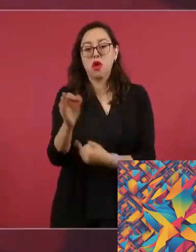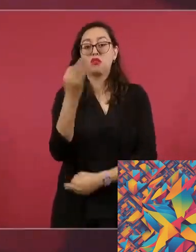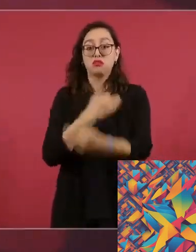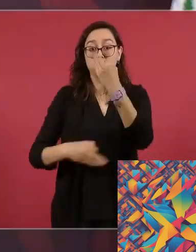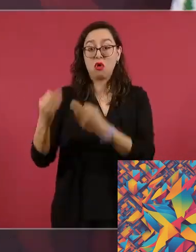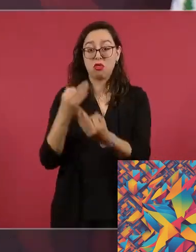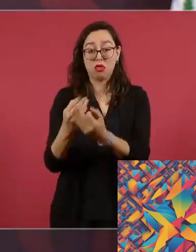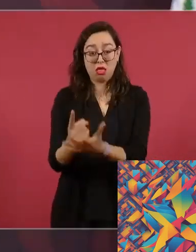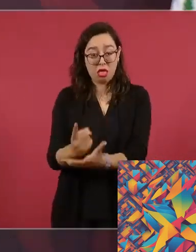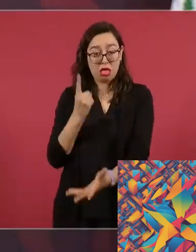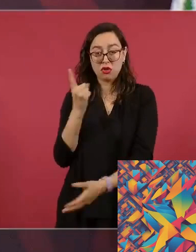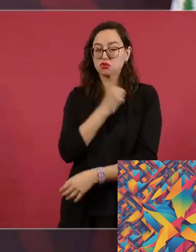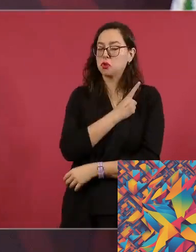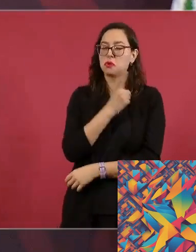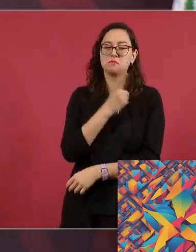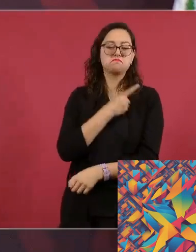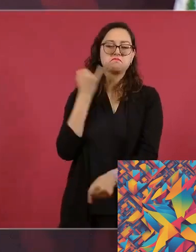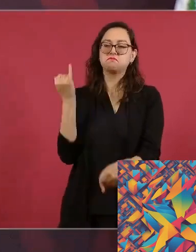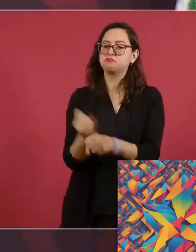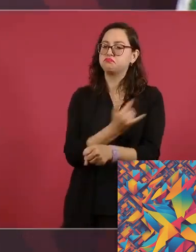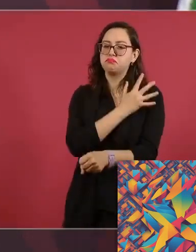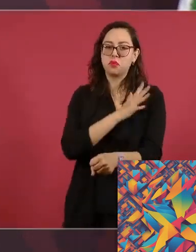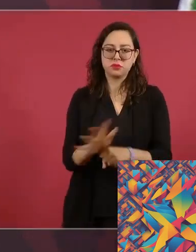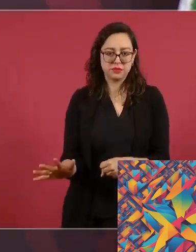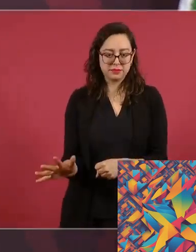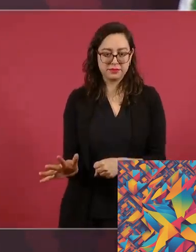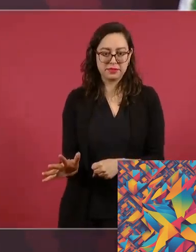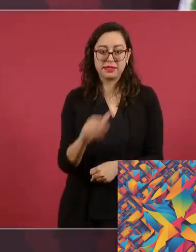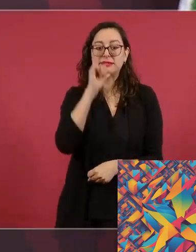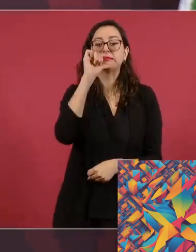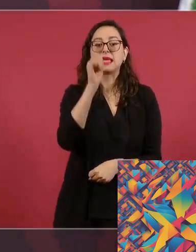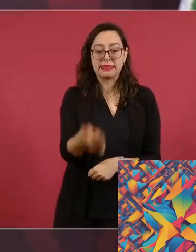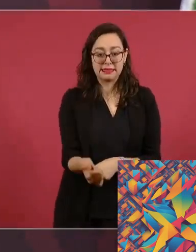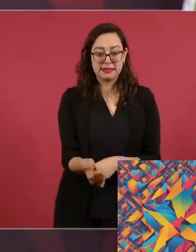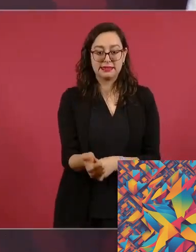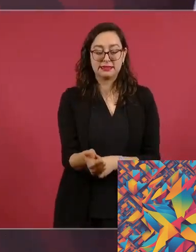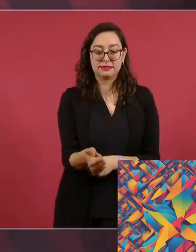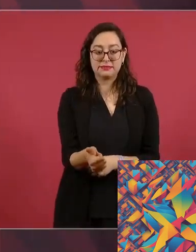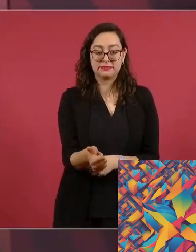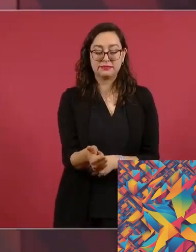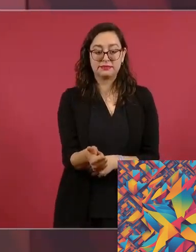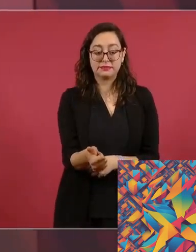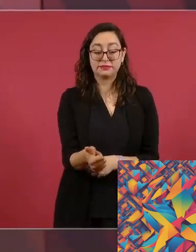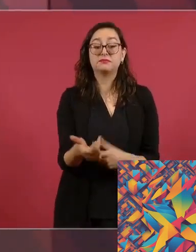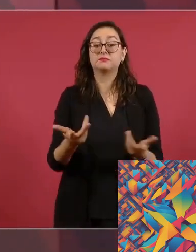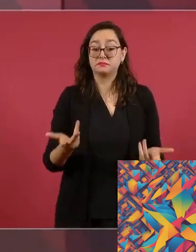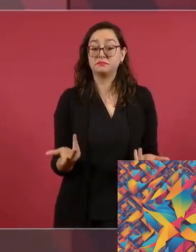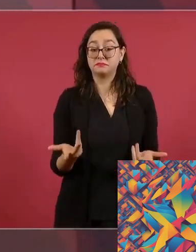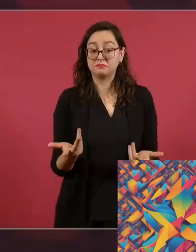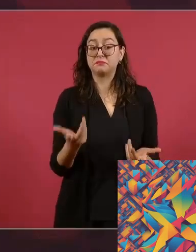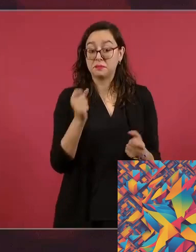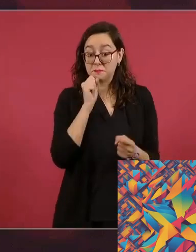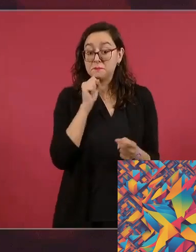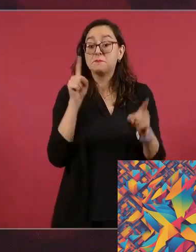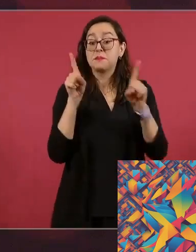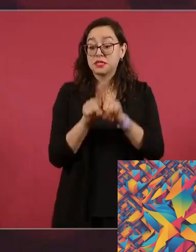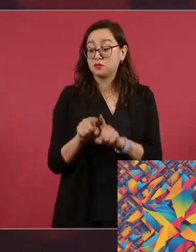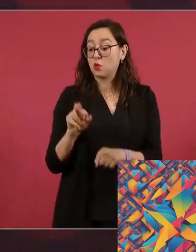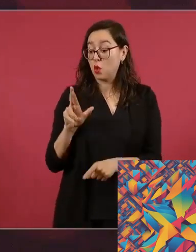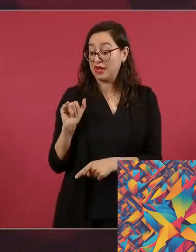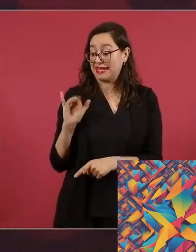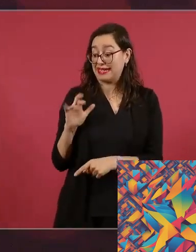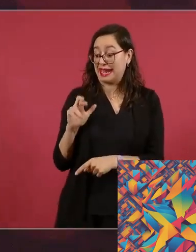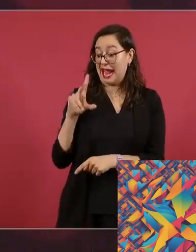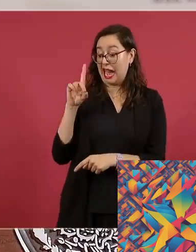Construyendo el Futuro y Sembrando Vida, que han contribuido significativamente a ofrecer alternativas viables y esperanza a las comunidades en los